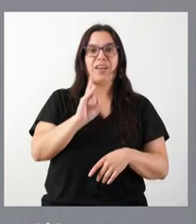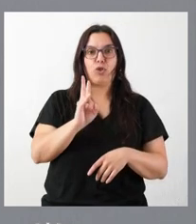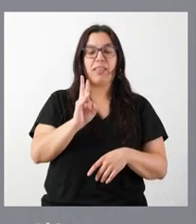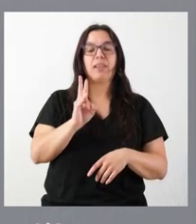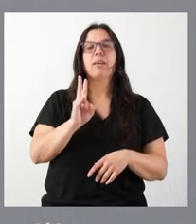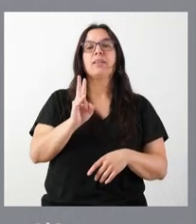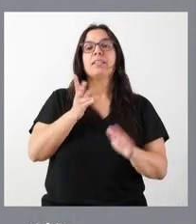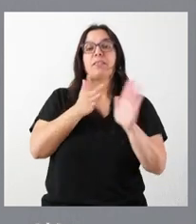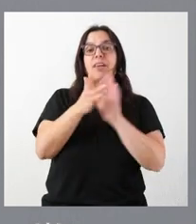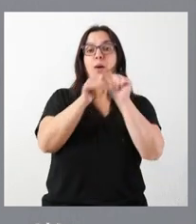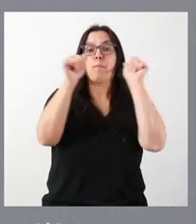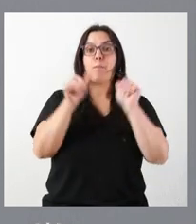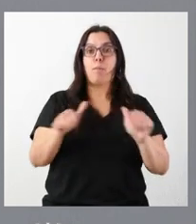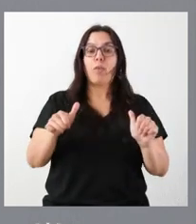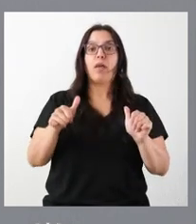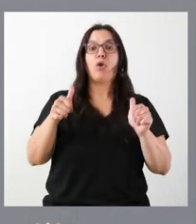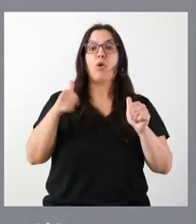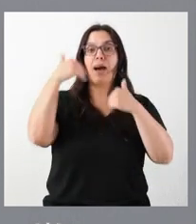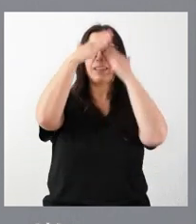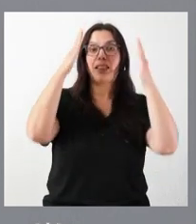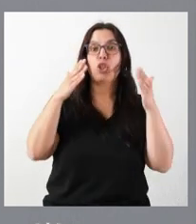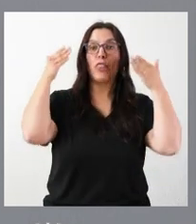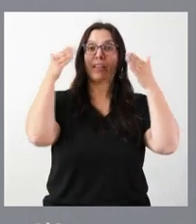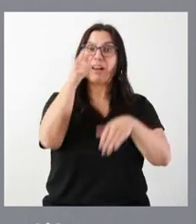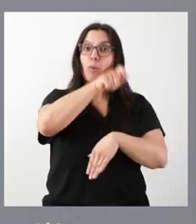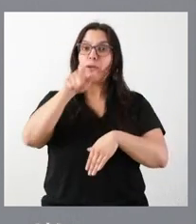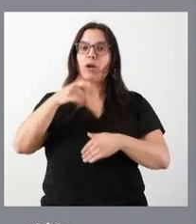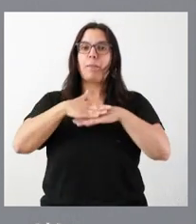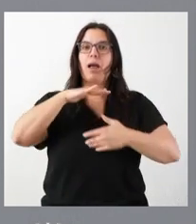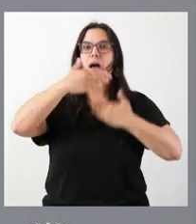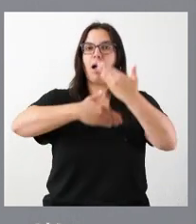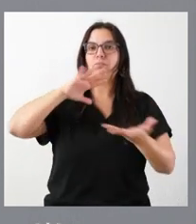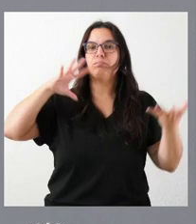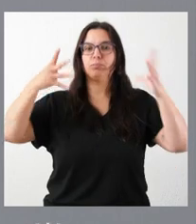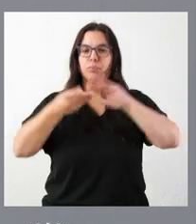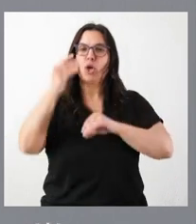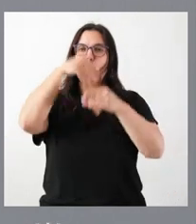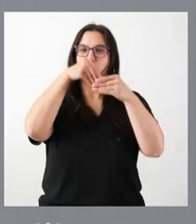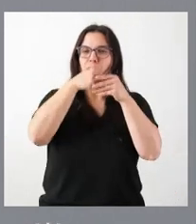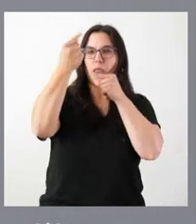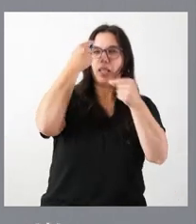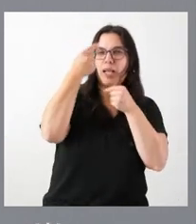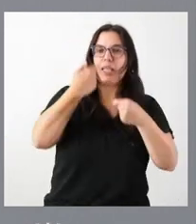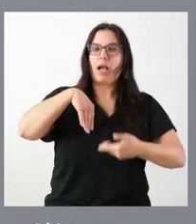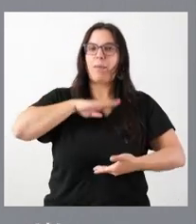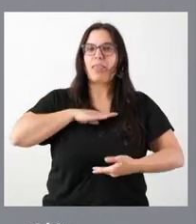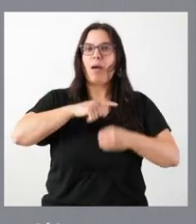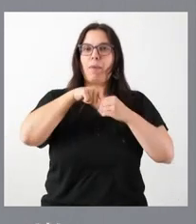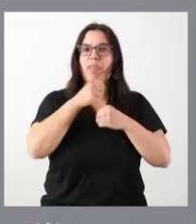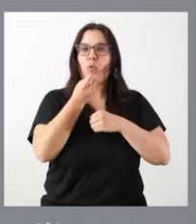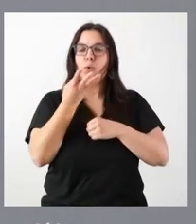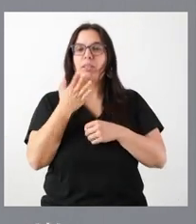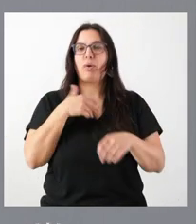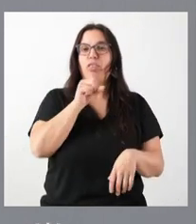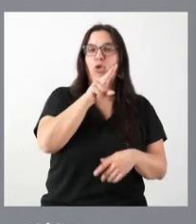en el modelo asistencial centrado en las personas. Tienen ustedes el contenido de las mismas y la capacidad de cada una de las plantas, que va entre 12